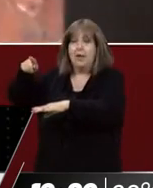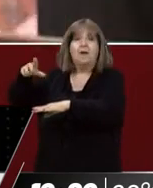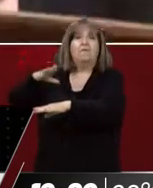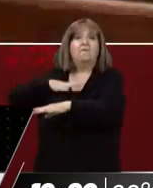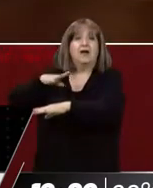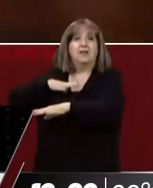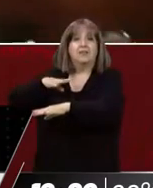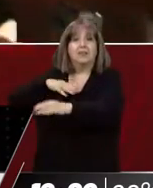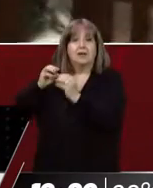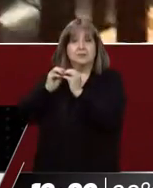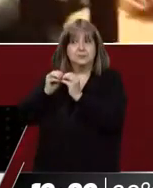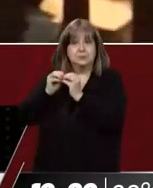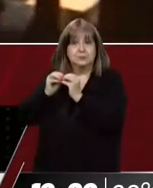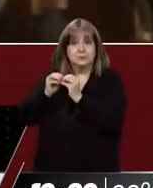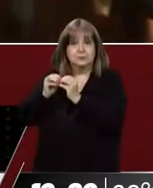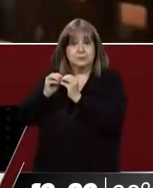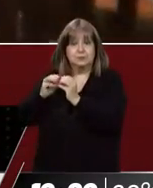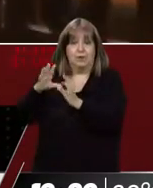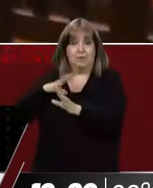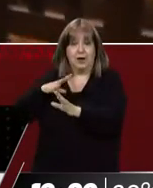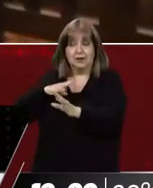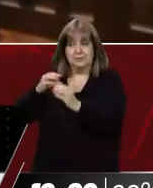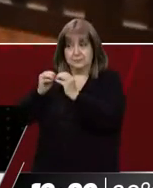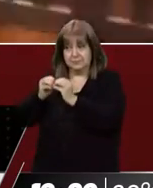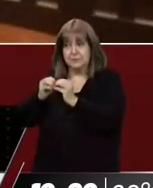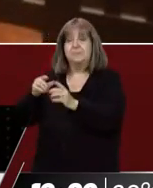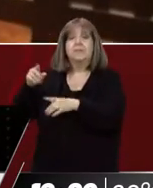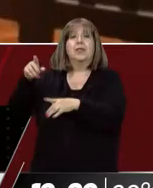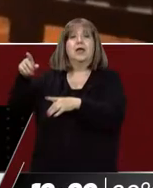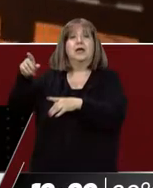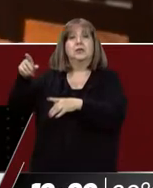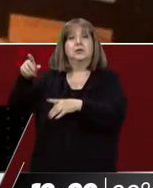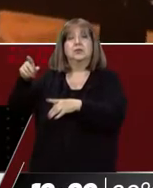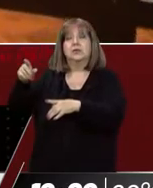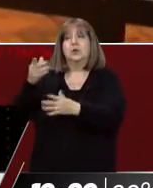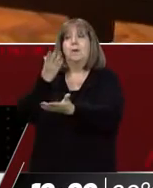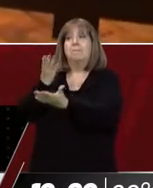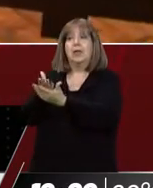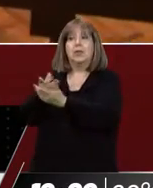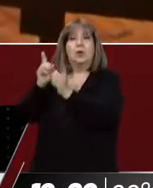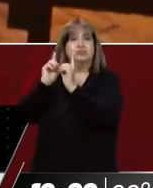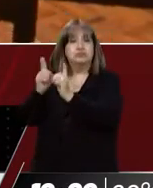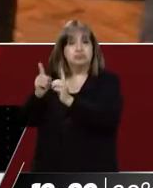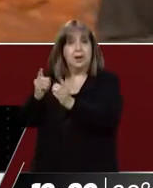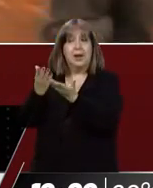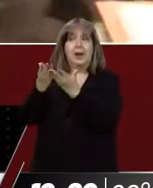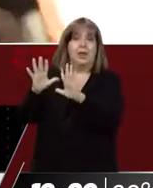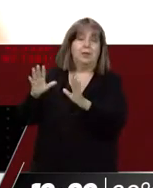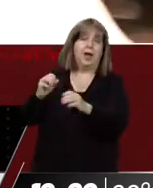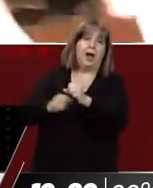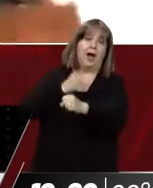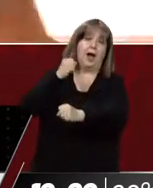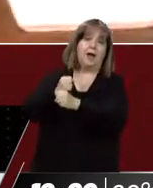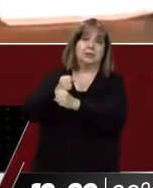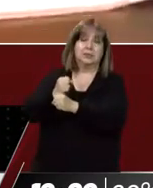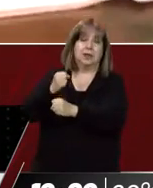formal sobre la que se ha pronunciado la Suprema Corte de Justicia de la provincia no hace que la condena esté firme. Entonces,